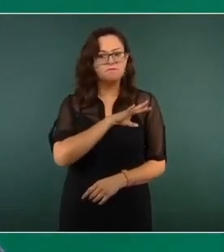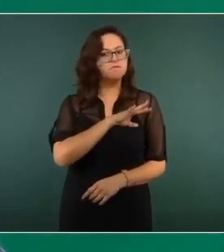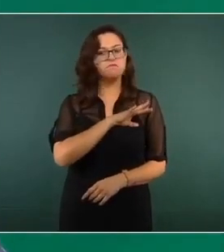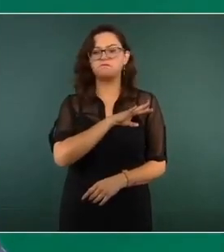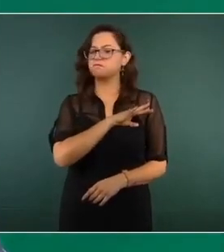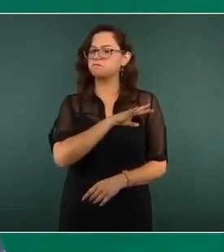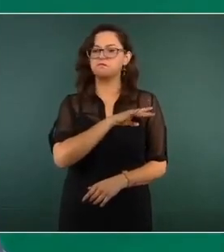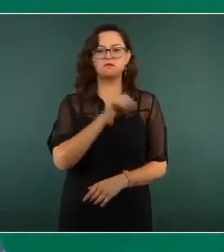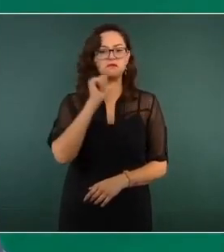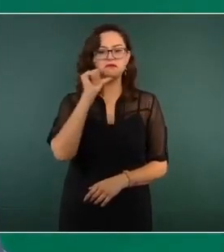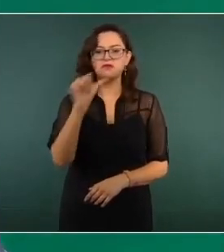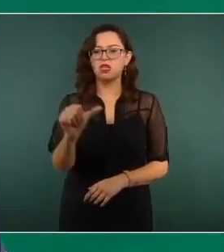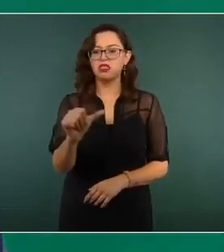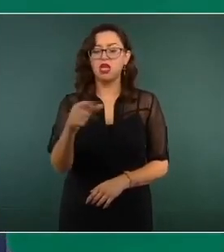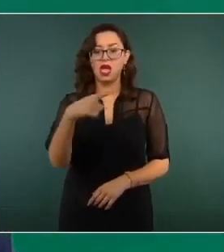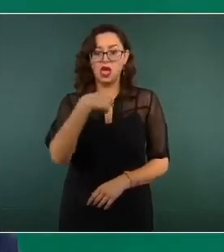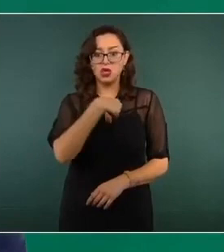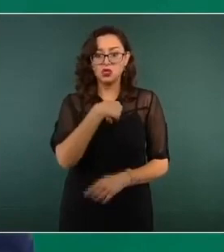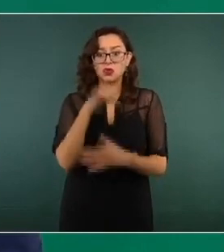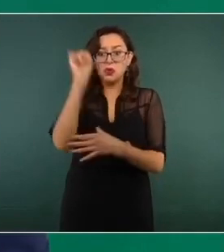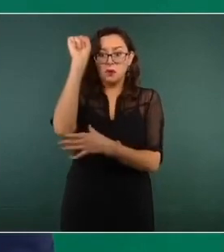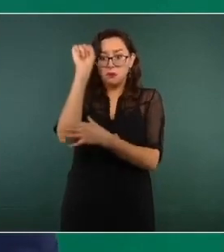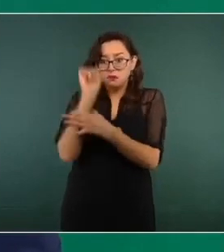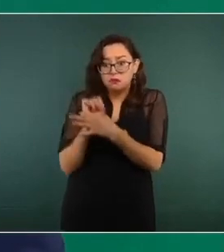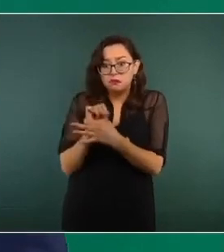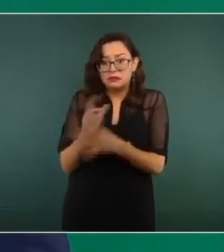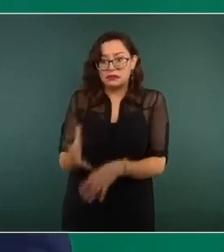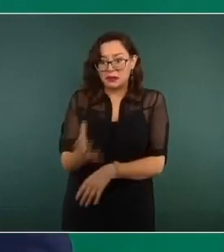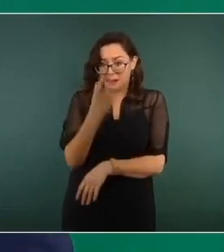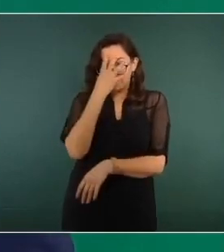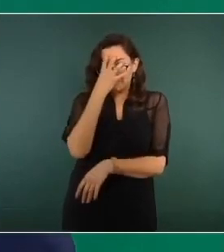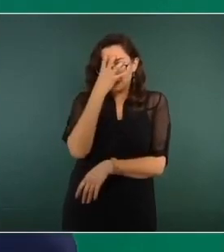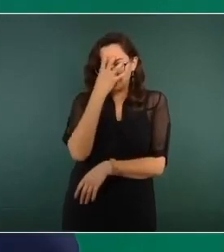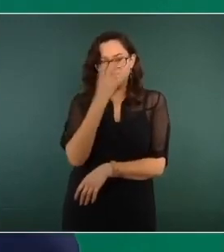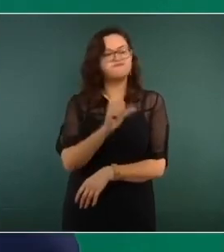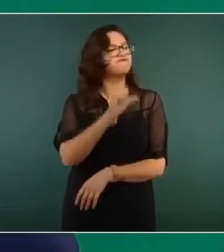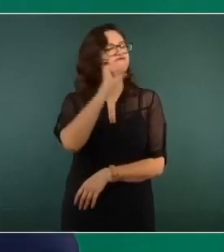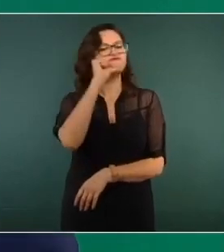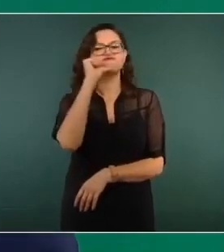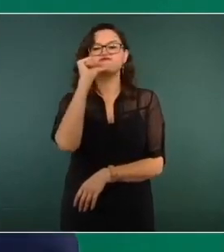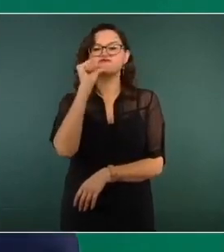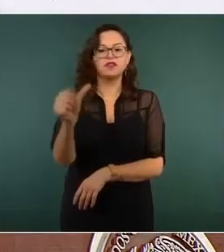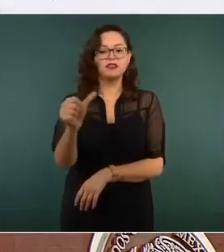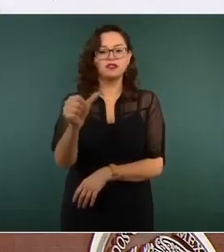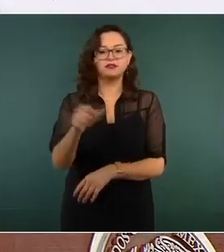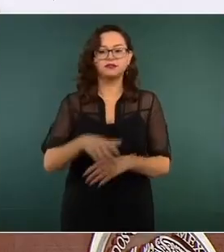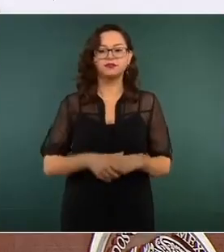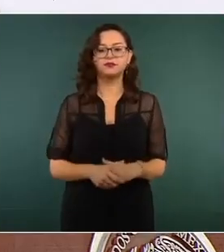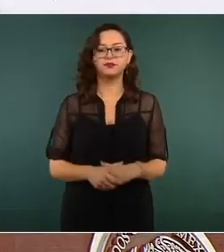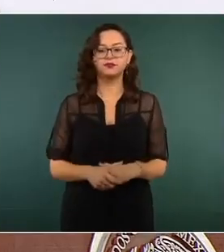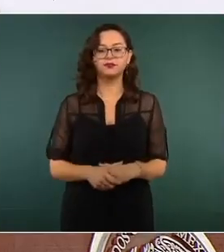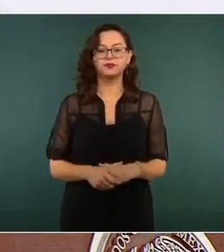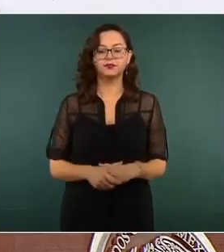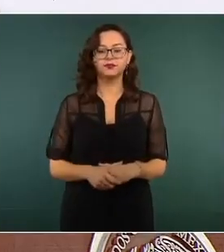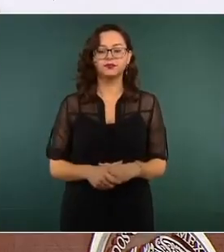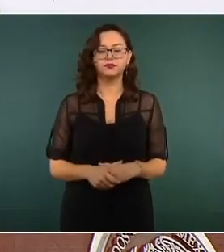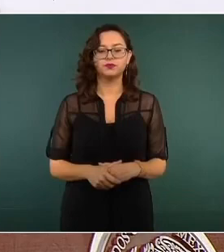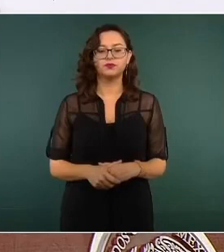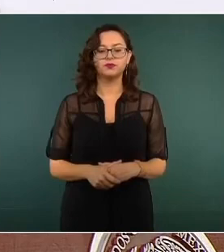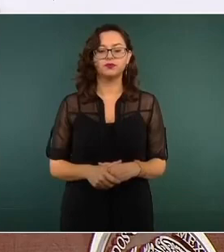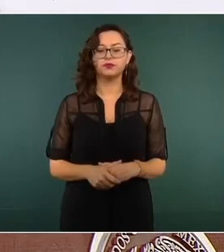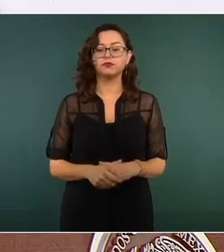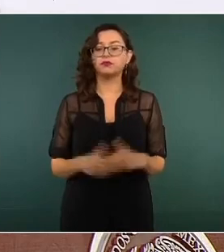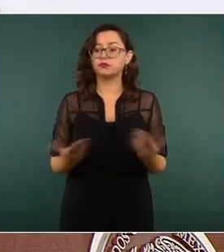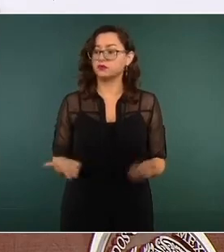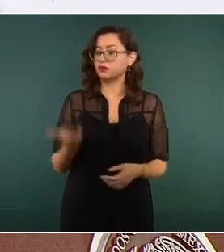nada de qué avergonzarme y nada que ocultar. Los dichos del